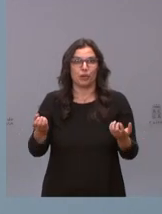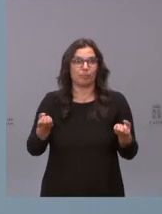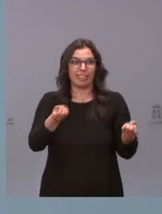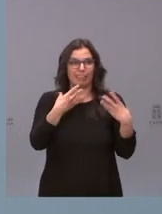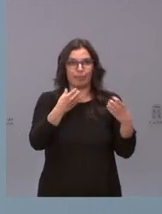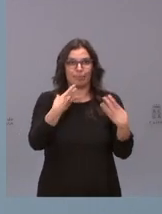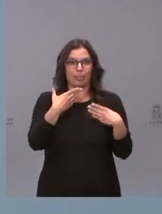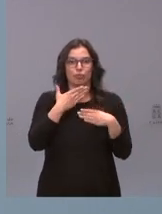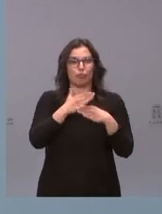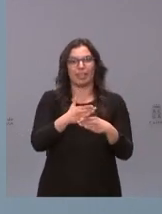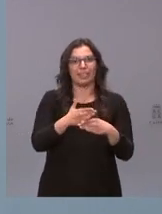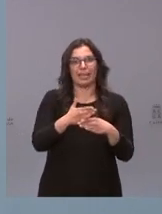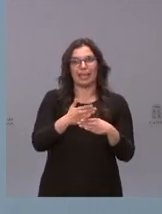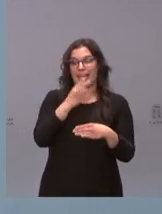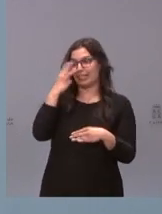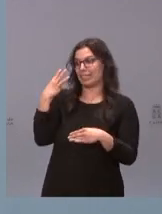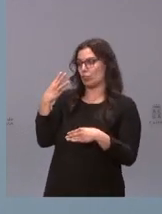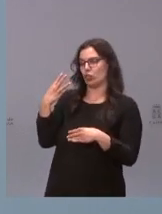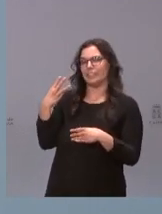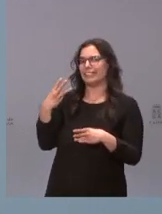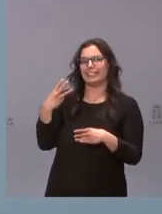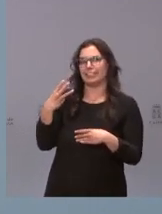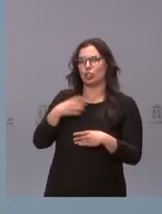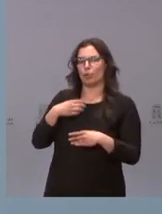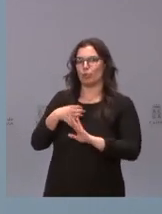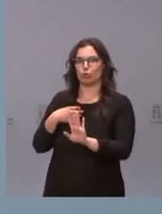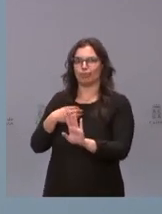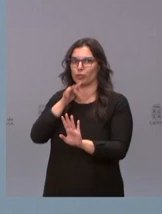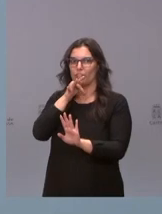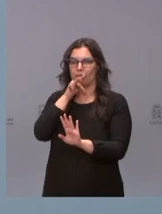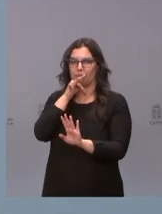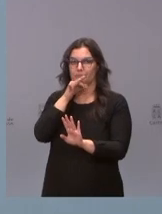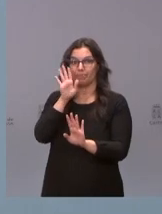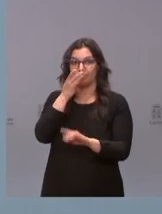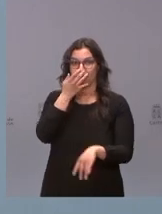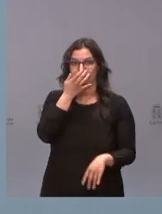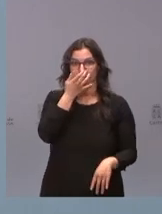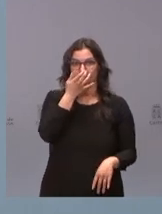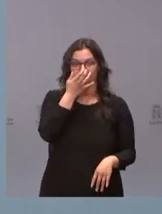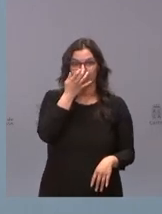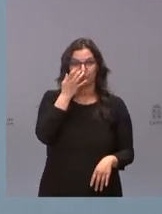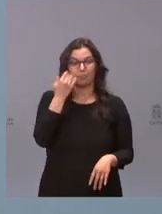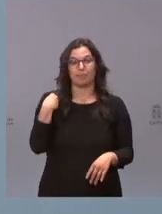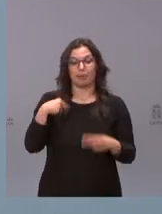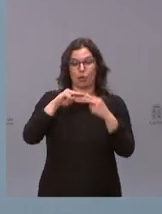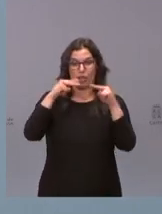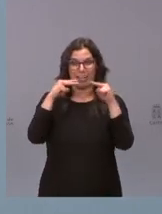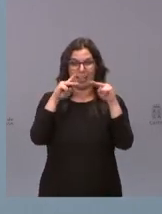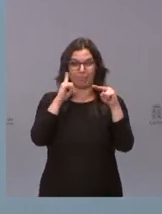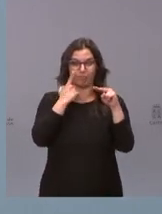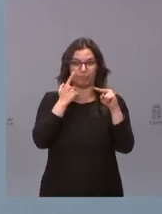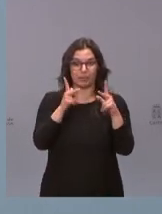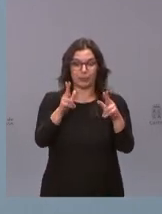suficiente para poder hacer esto todavía recuerde que el oncogen este se aisló hace